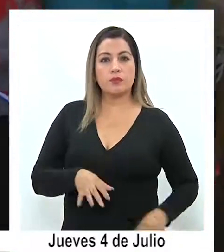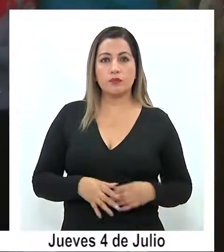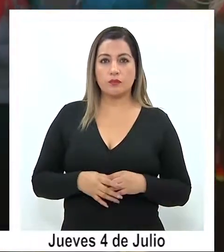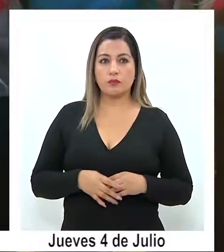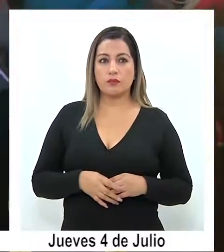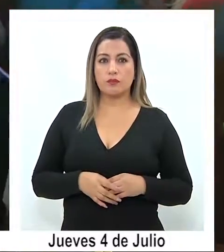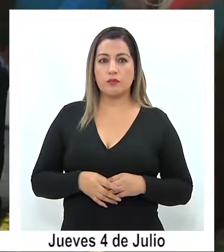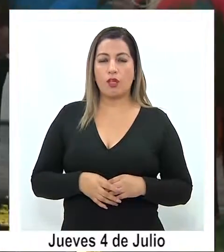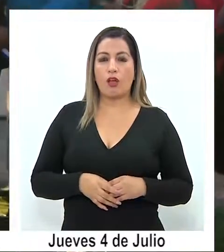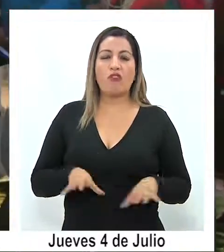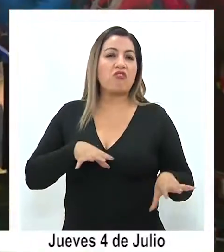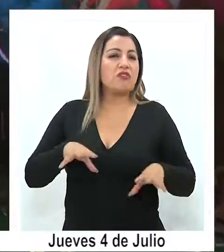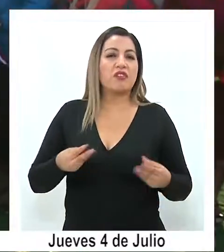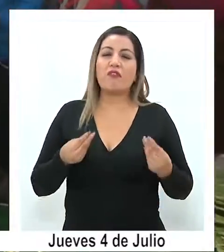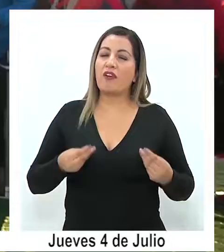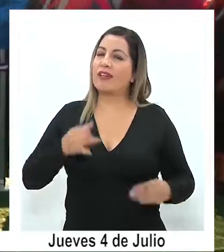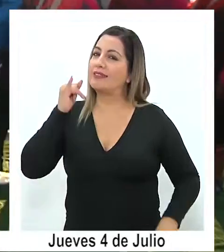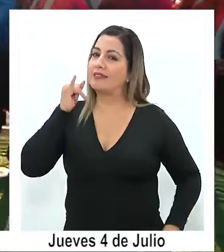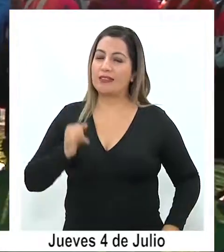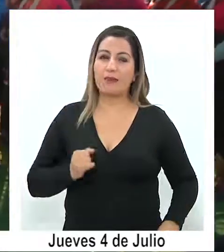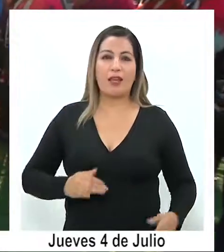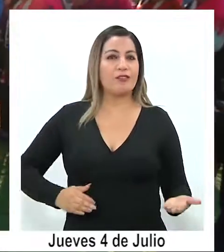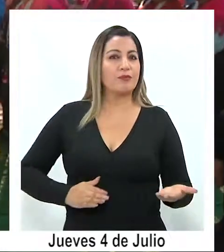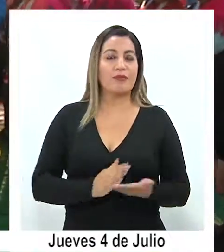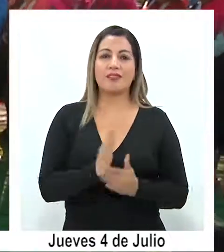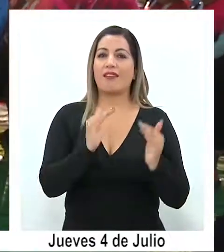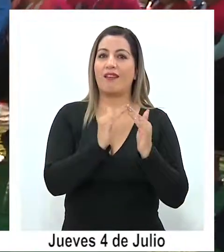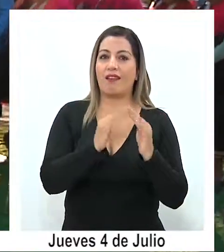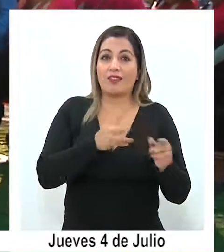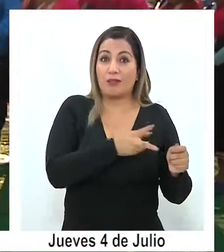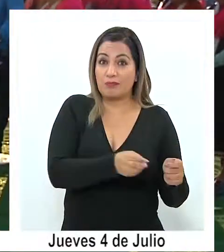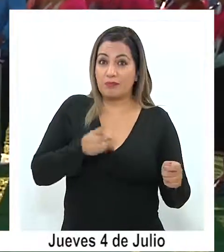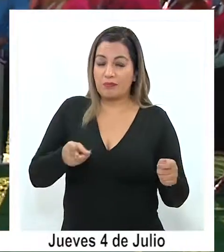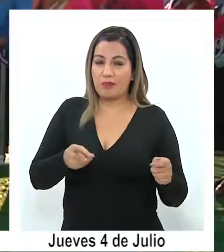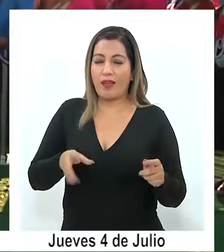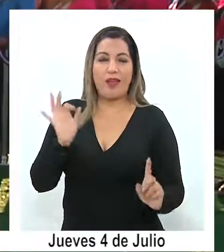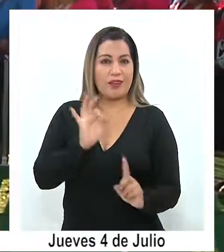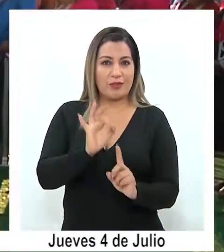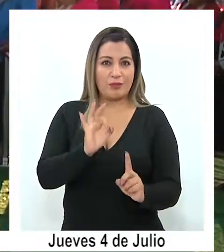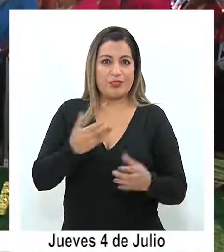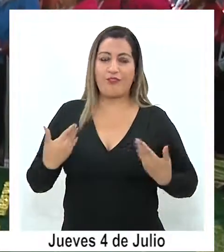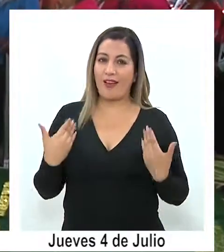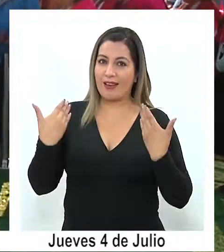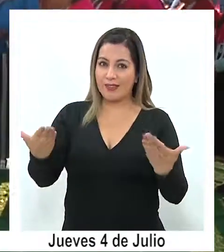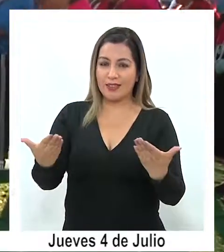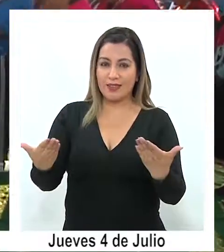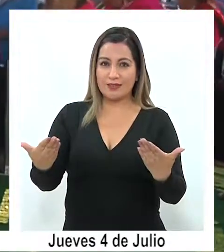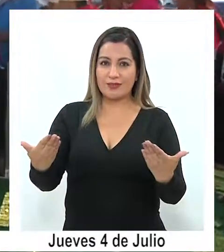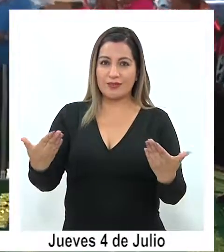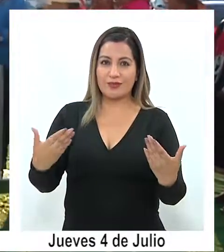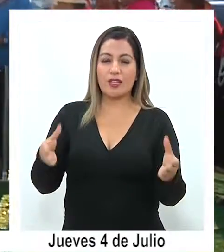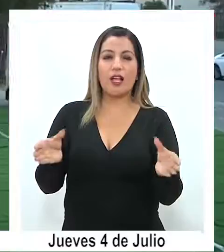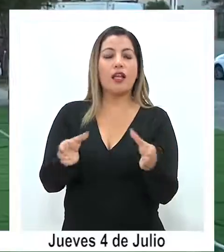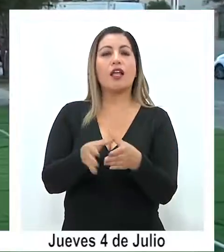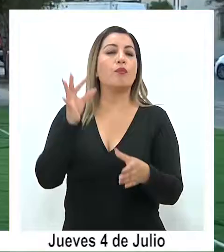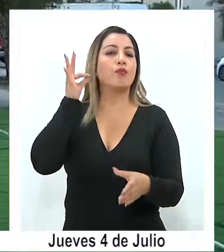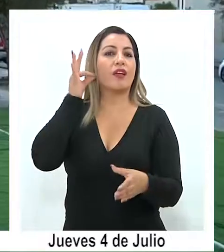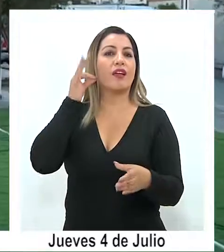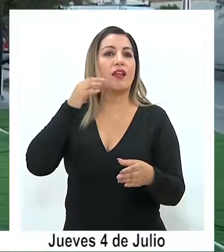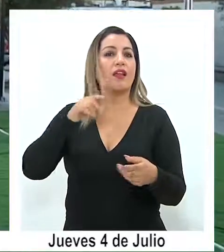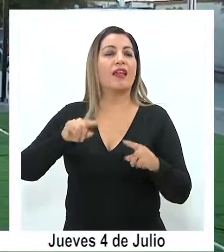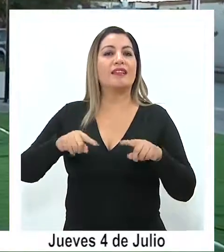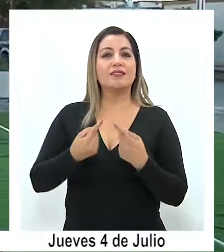cosas virtuosas aparecen, ¿cierto? En la inauguración de la casa, y en particular en la entrega hacia las